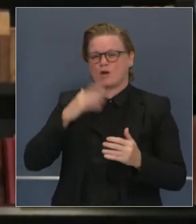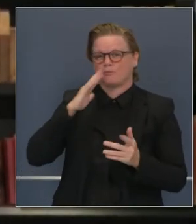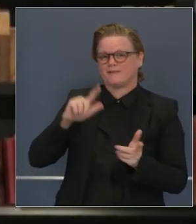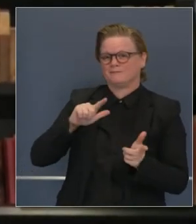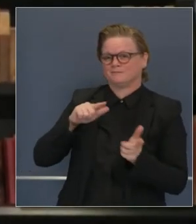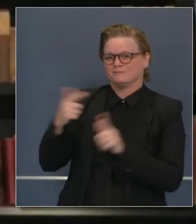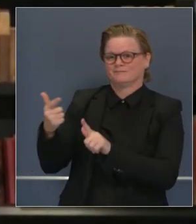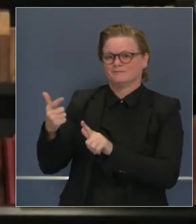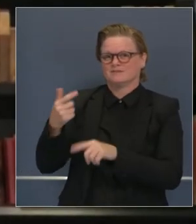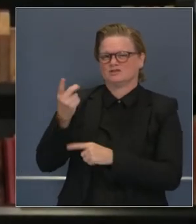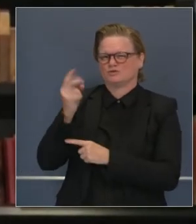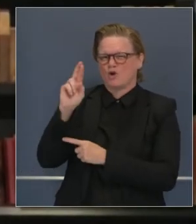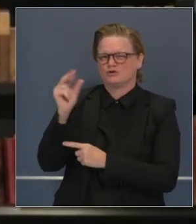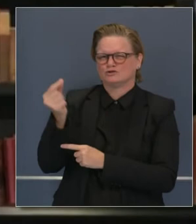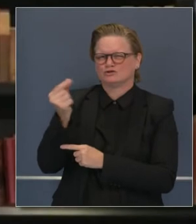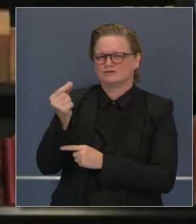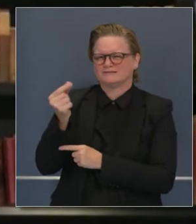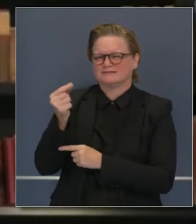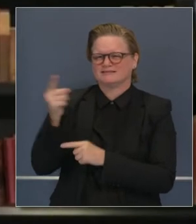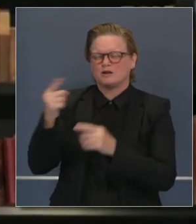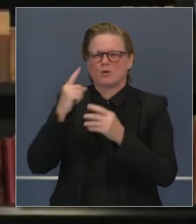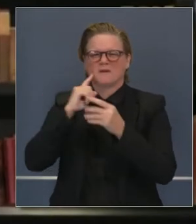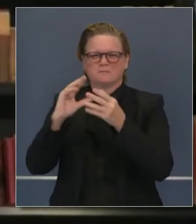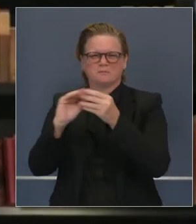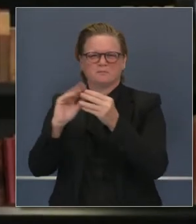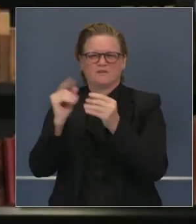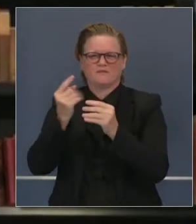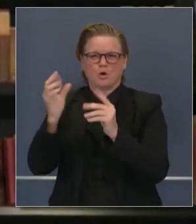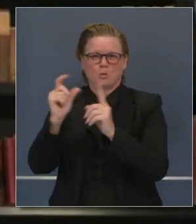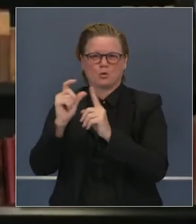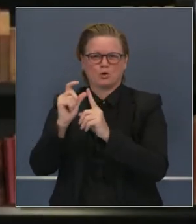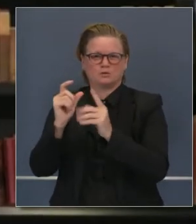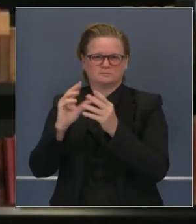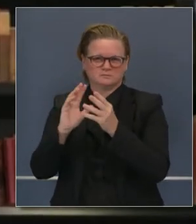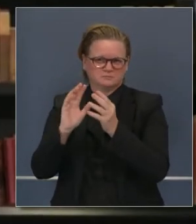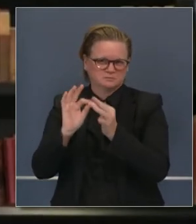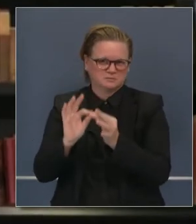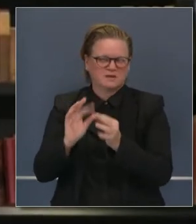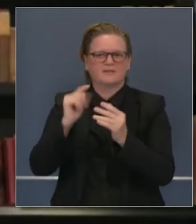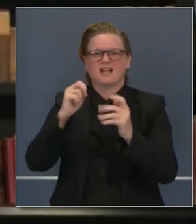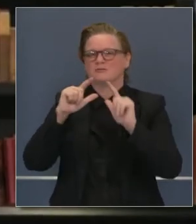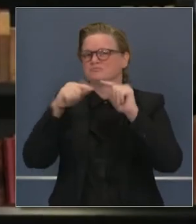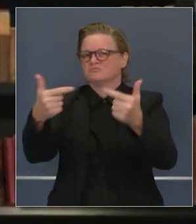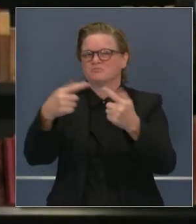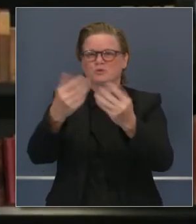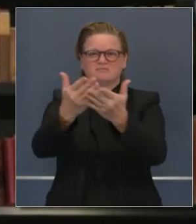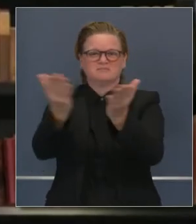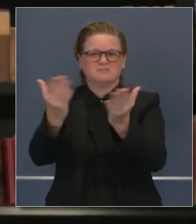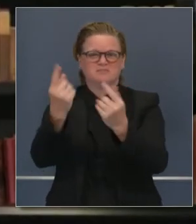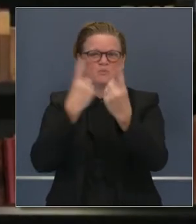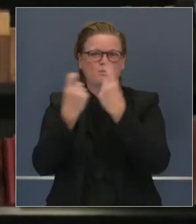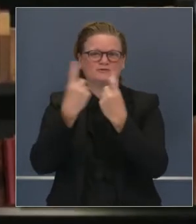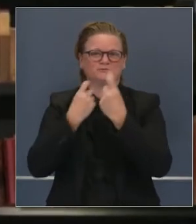preguntas. Aquí tenemos al Dr. Gally también para contestar preguntas que ustedes puedan tener.